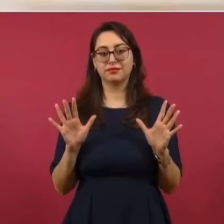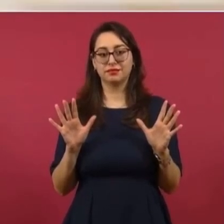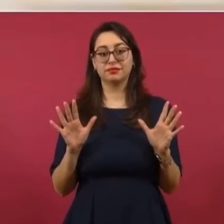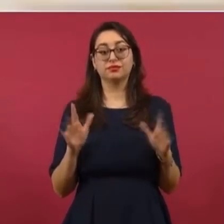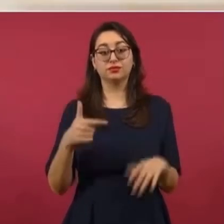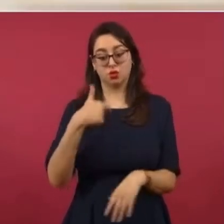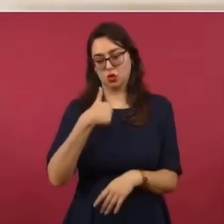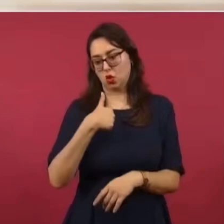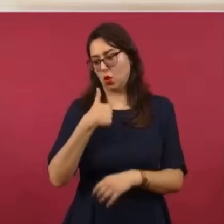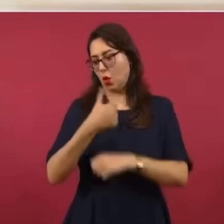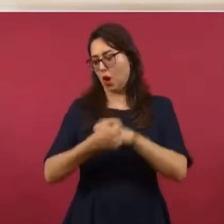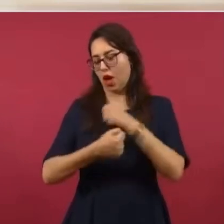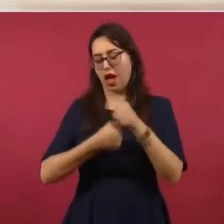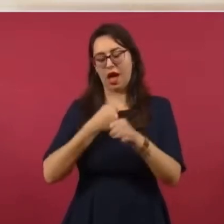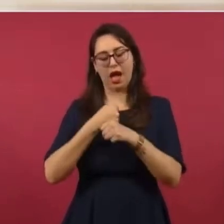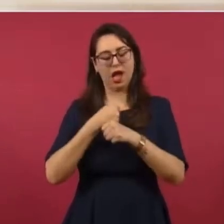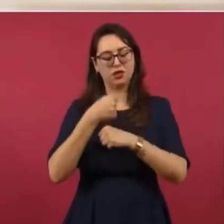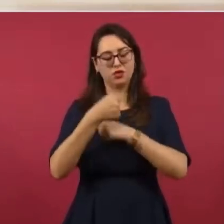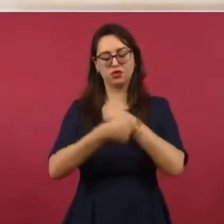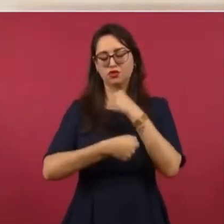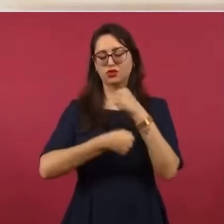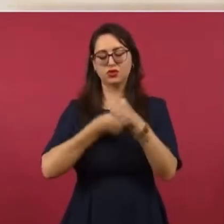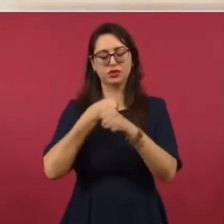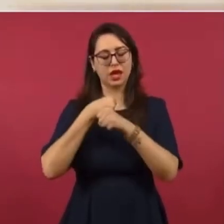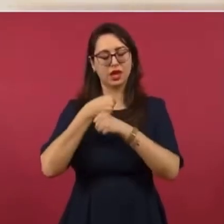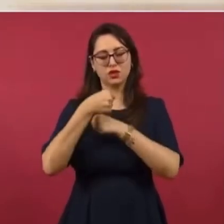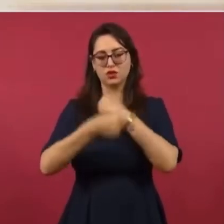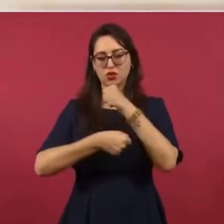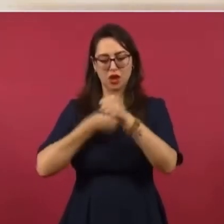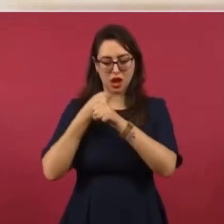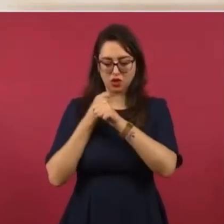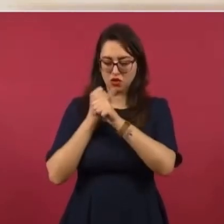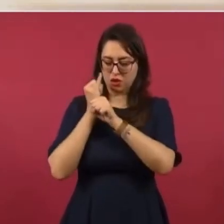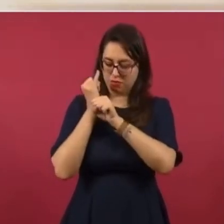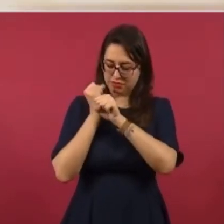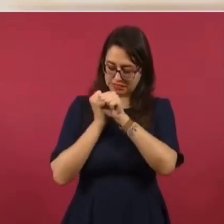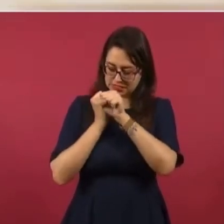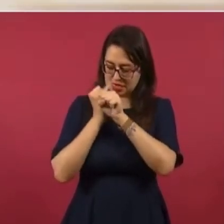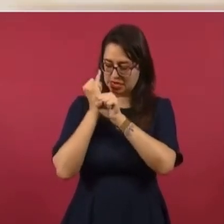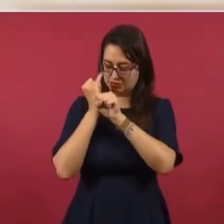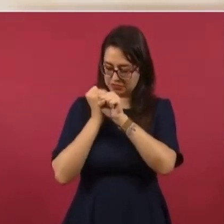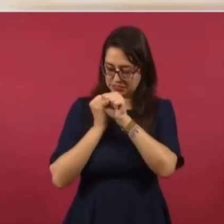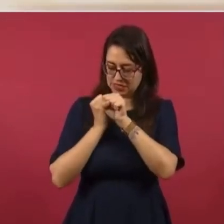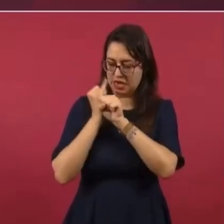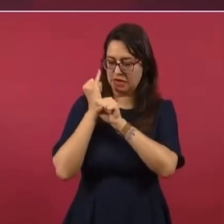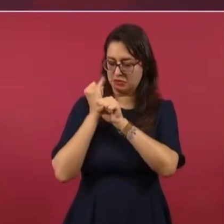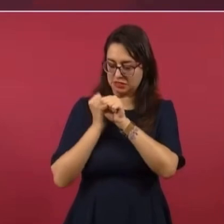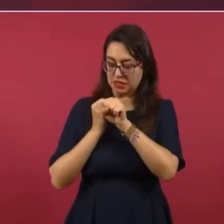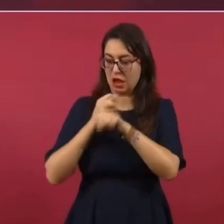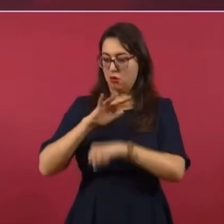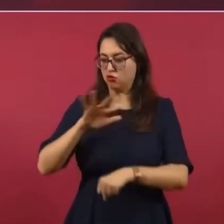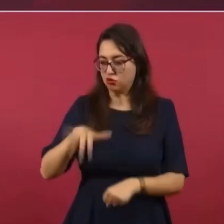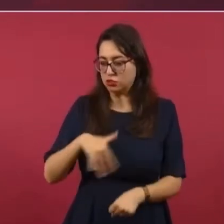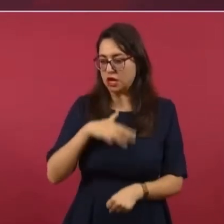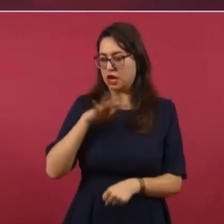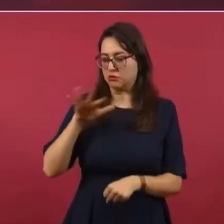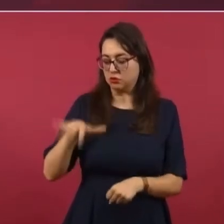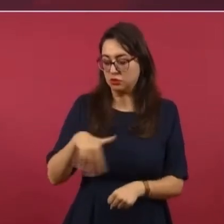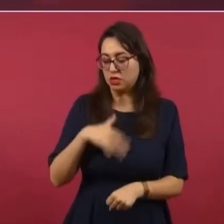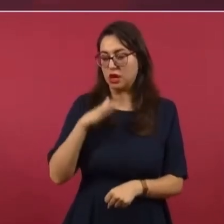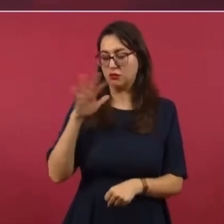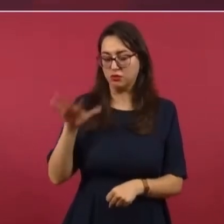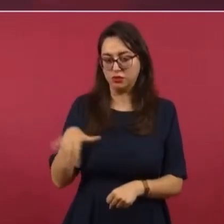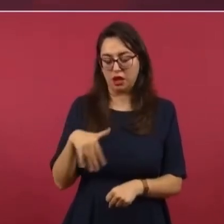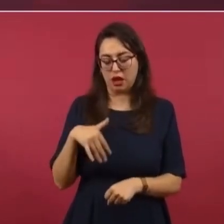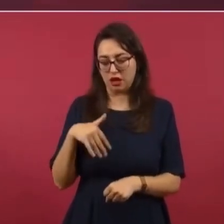llevado mucho tiempo de revisión, análisis, de estudio, pero